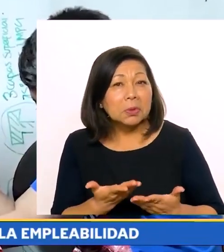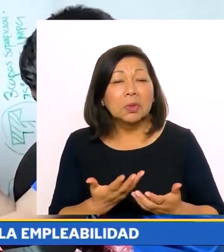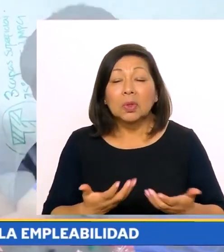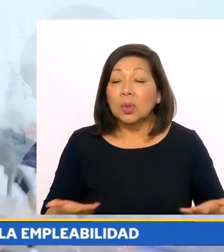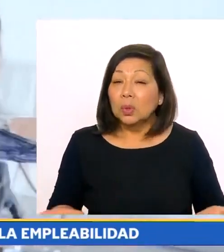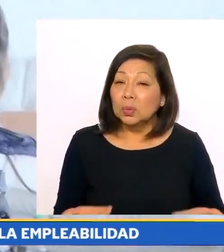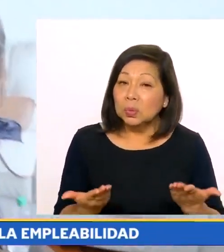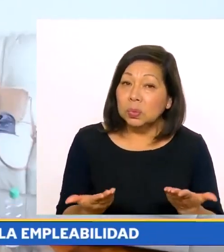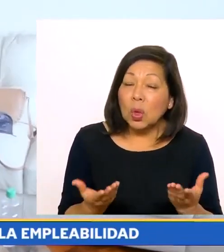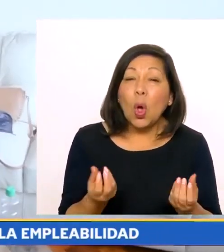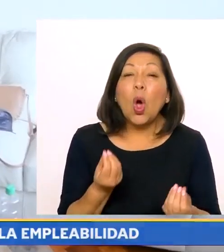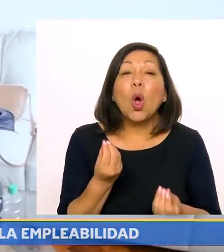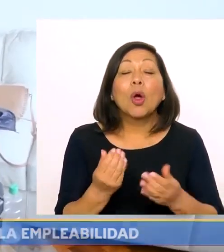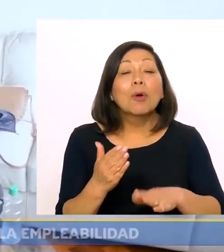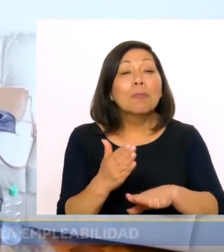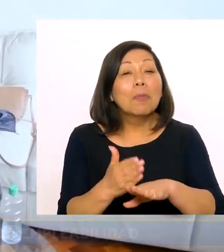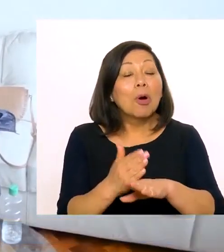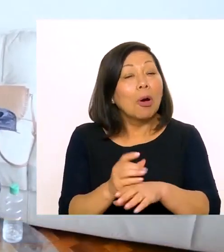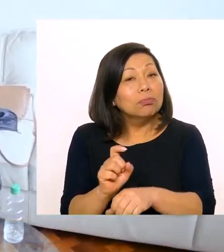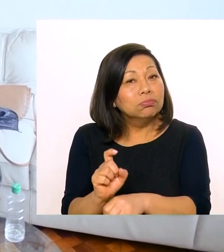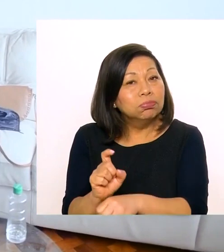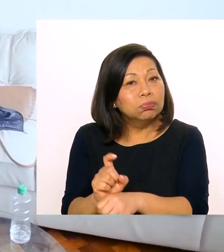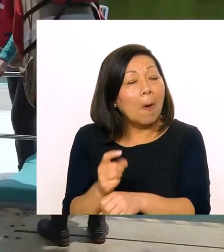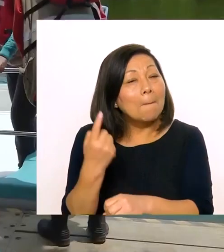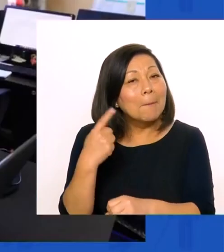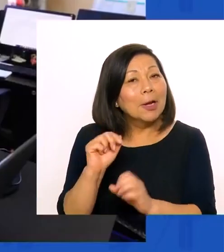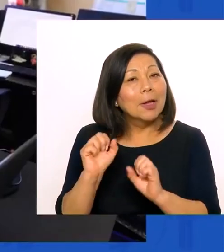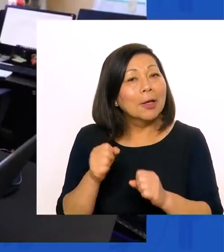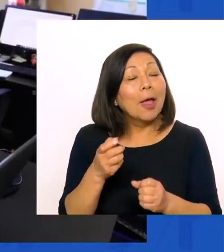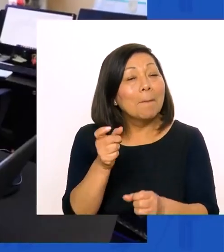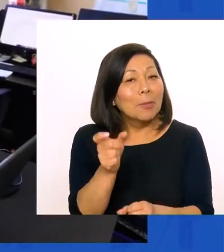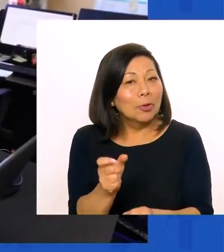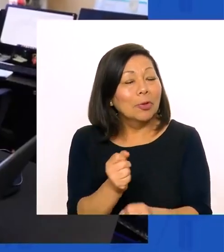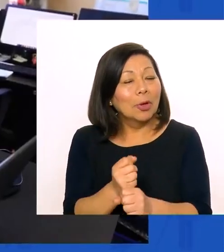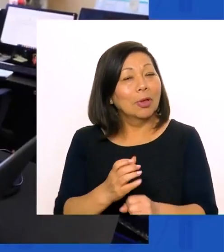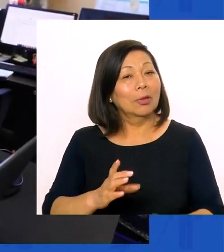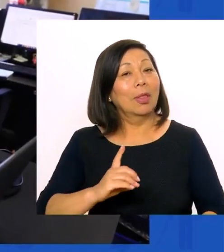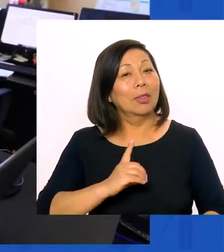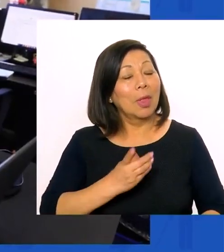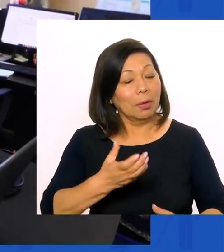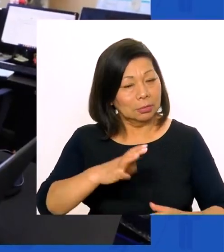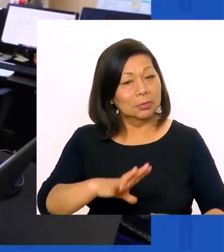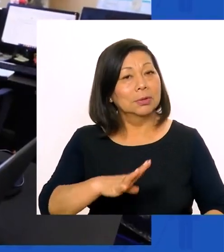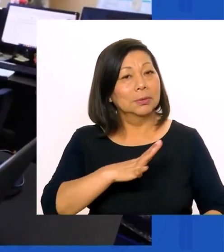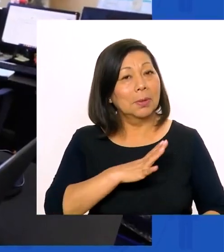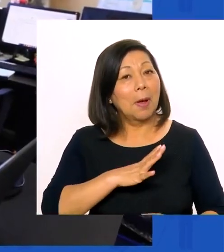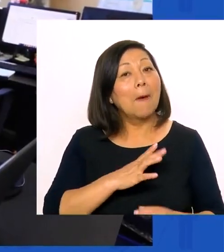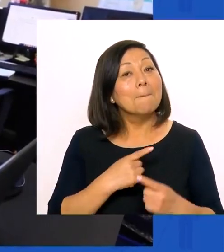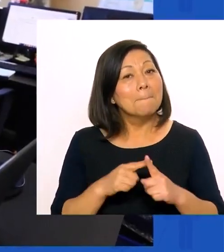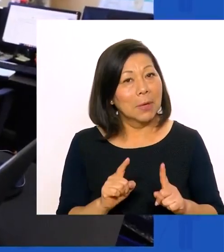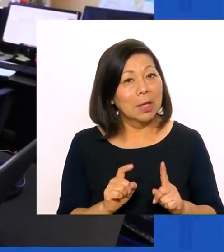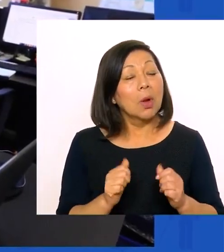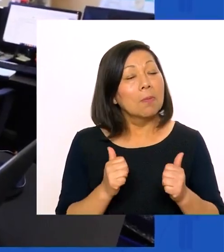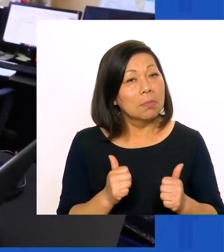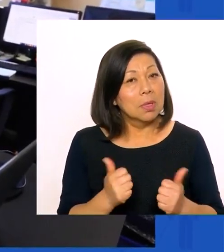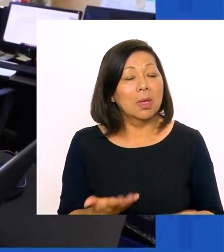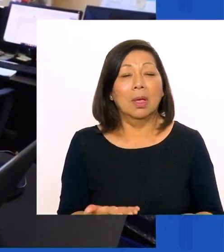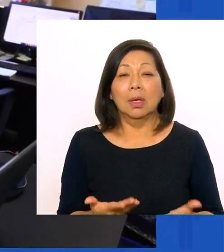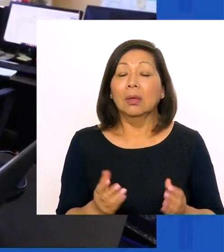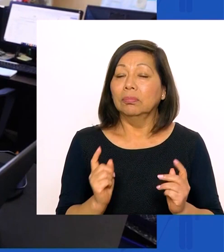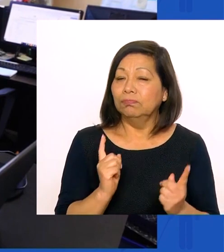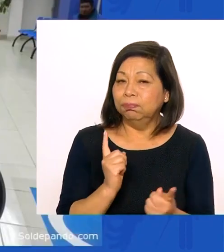tienen que haberse en el sector público, privado, también los emprendimientos y cómo desarrollar capacidades para que el trabajo digno,